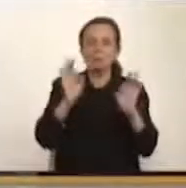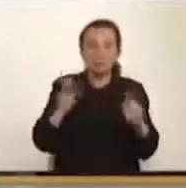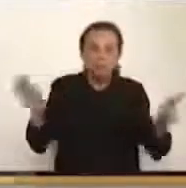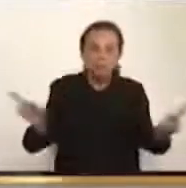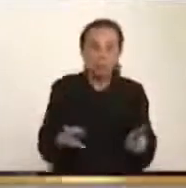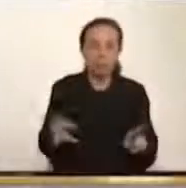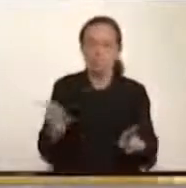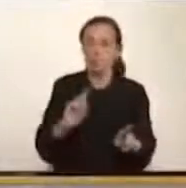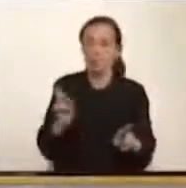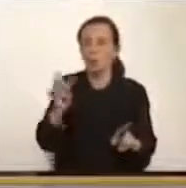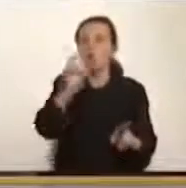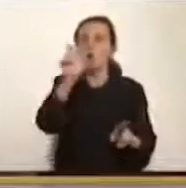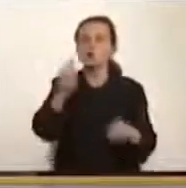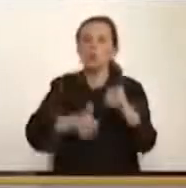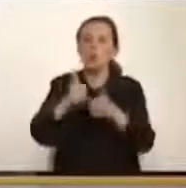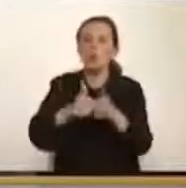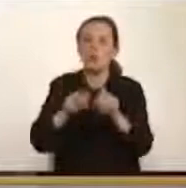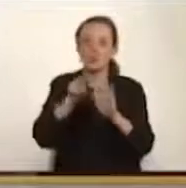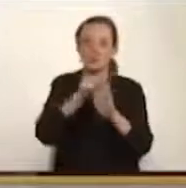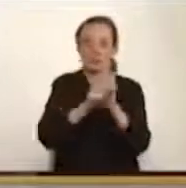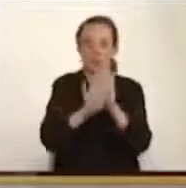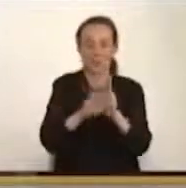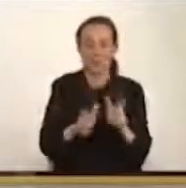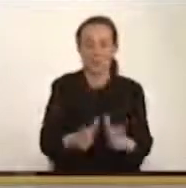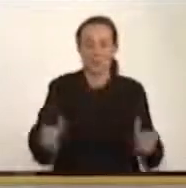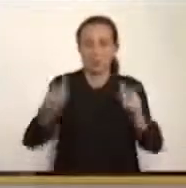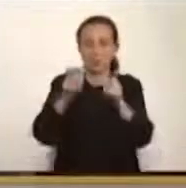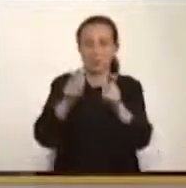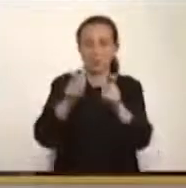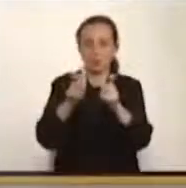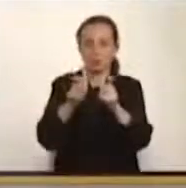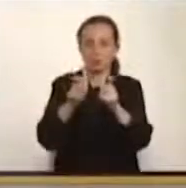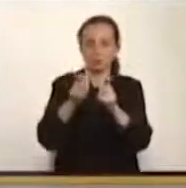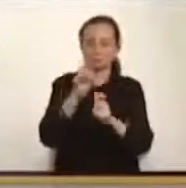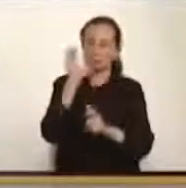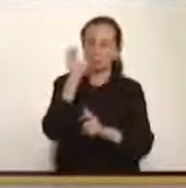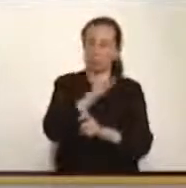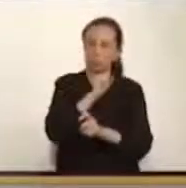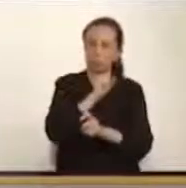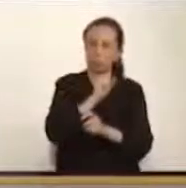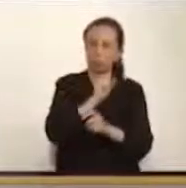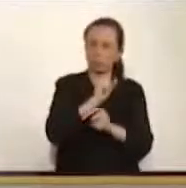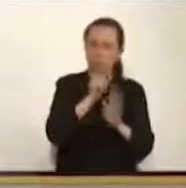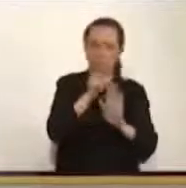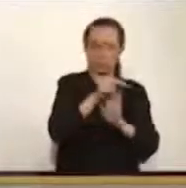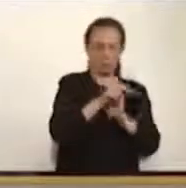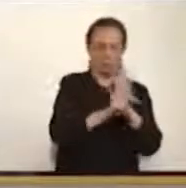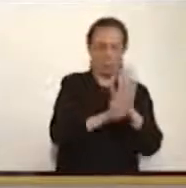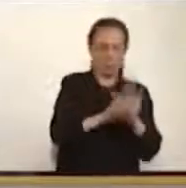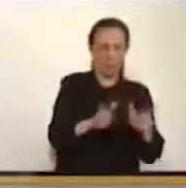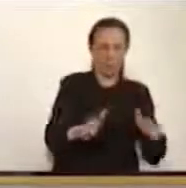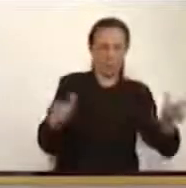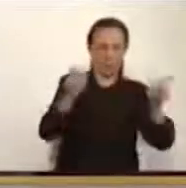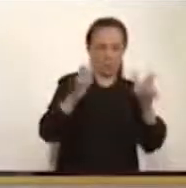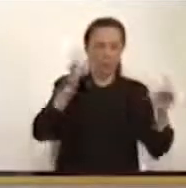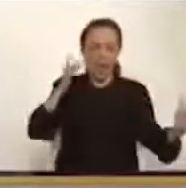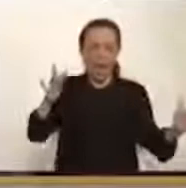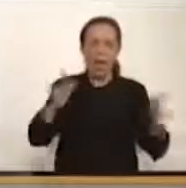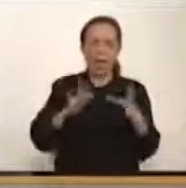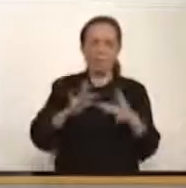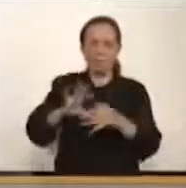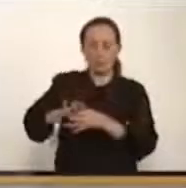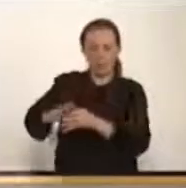reglamento del Congreso. O sea, que el reglamento del Congreso está vinculado al Fast Track.